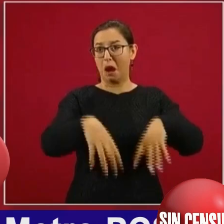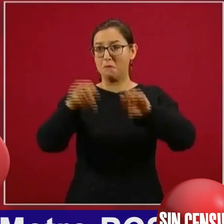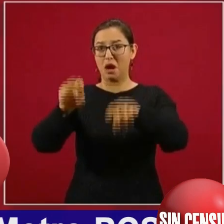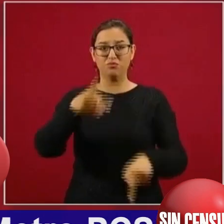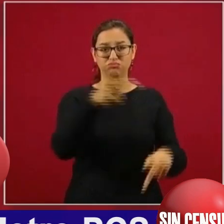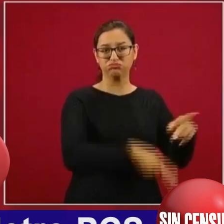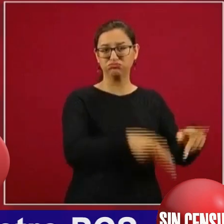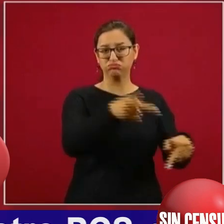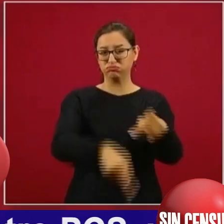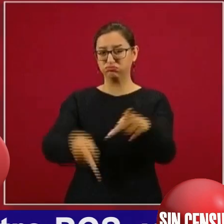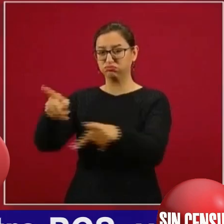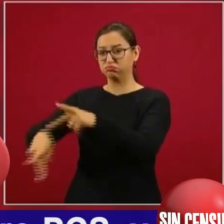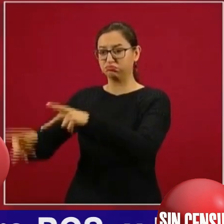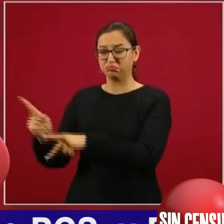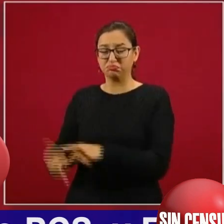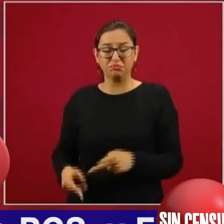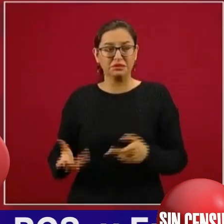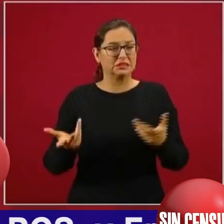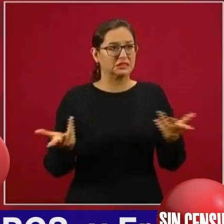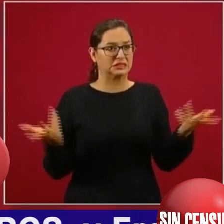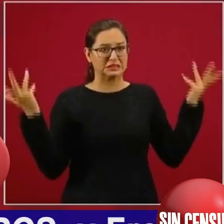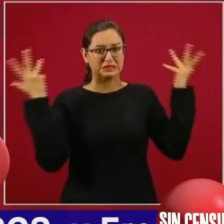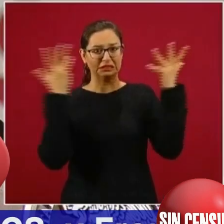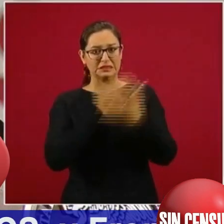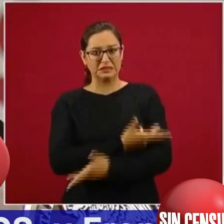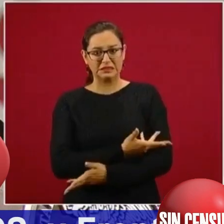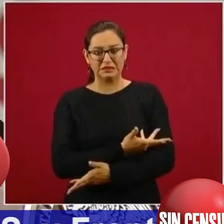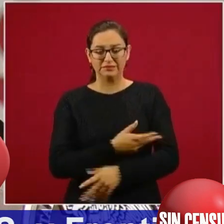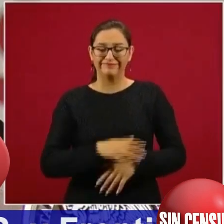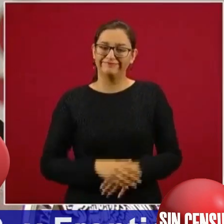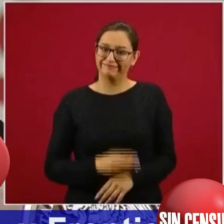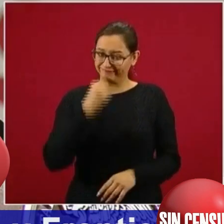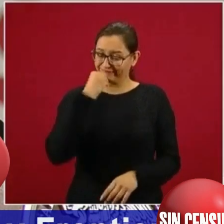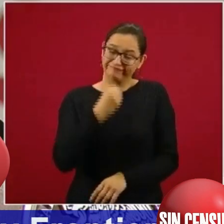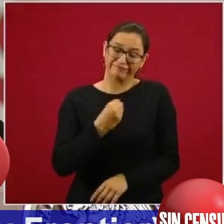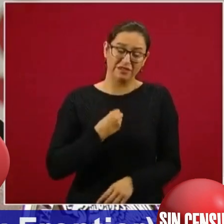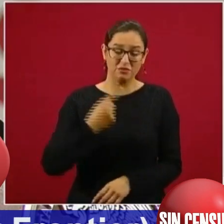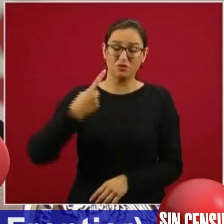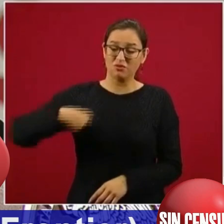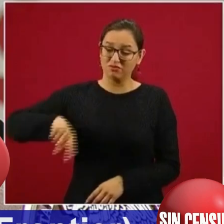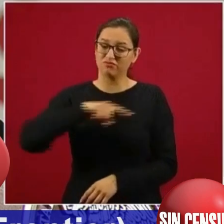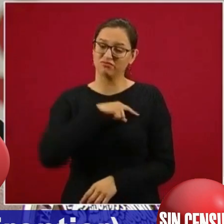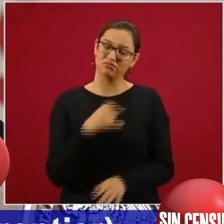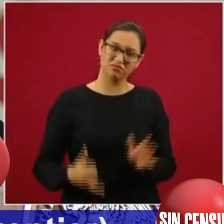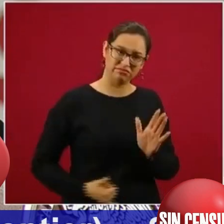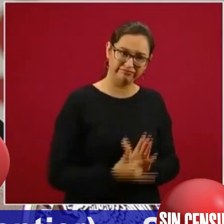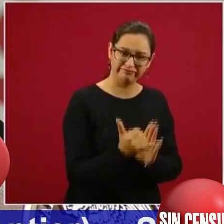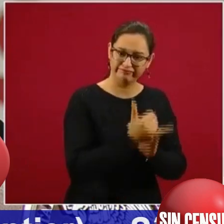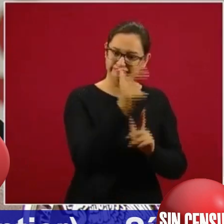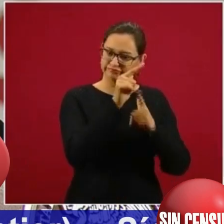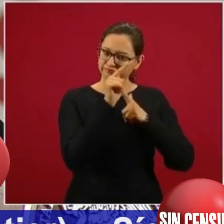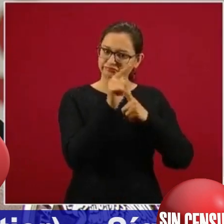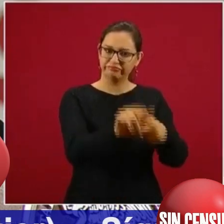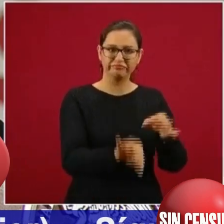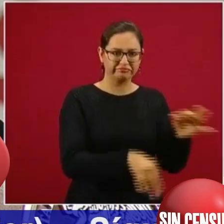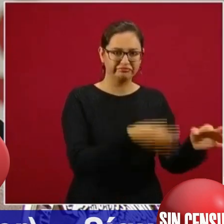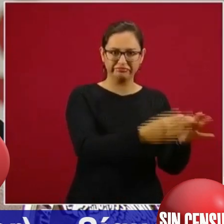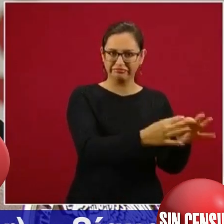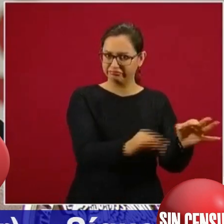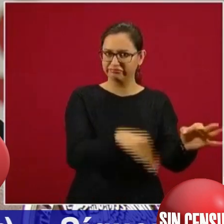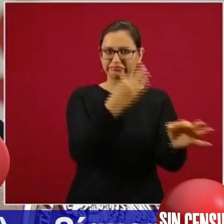en proceso, pues tenemos que concluirlos. Por eso